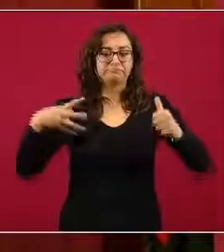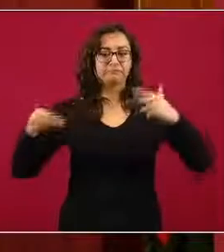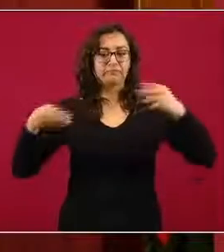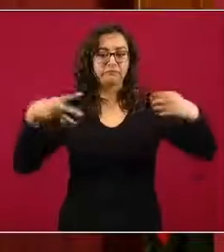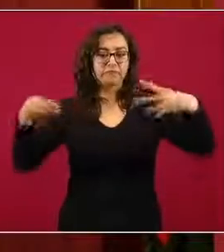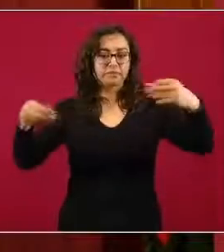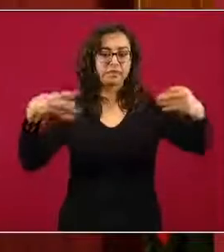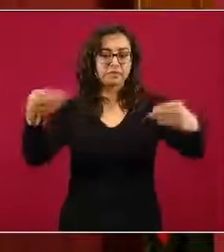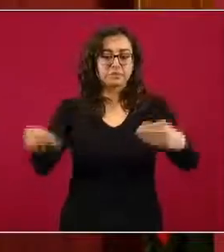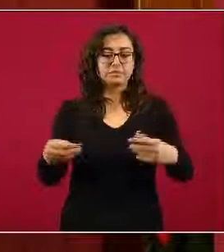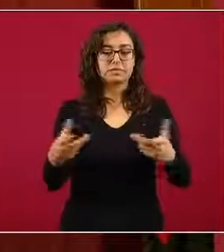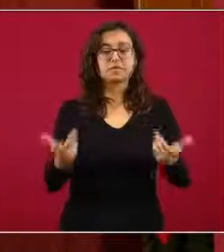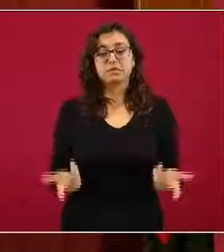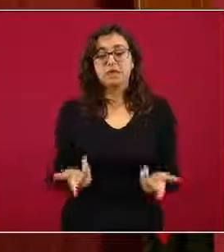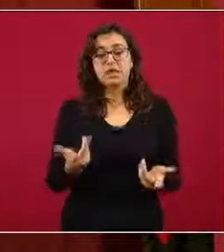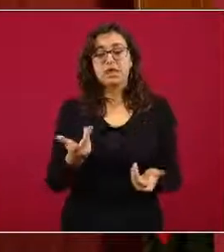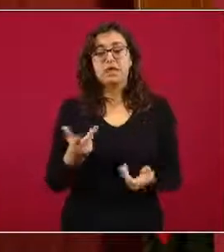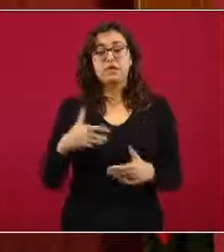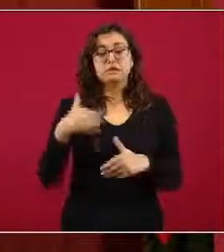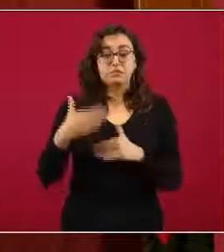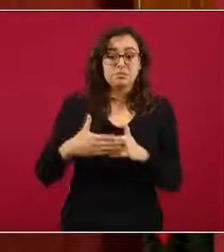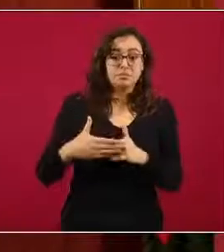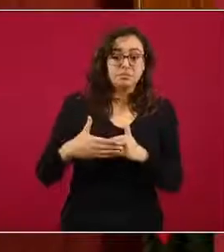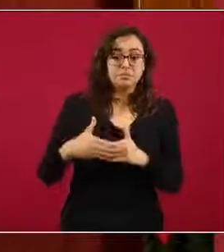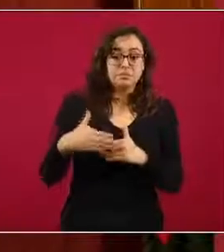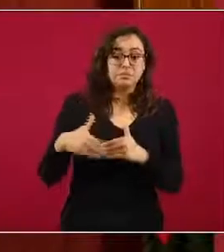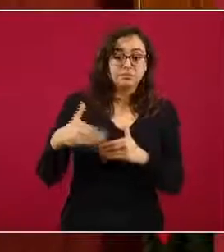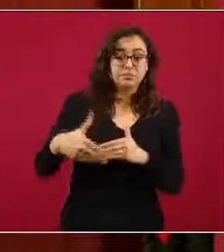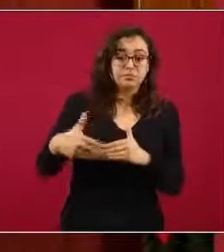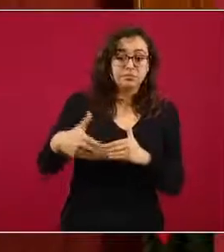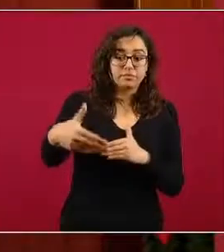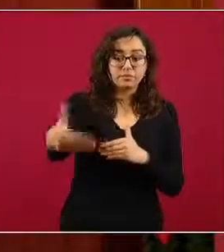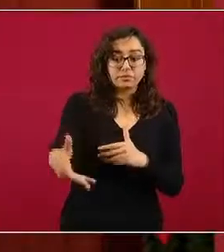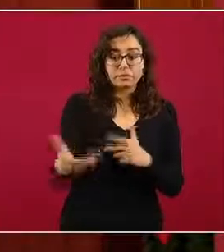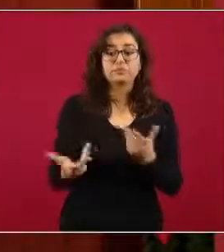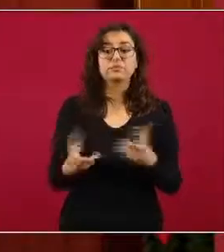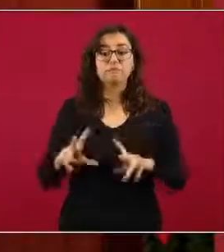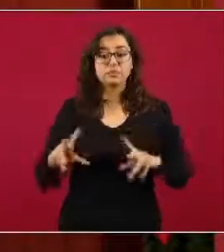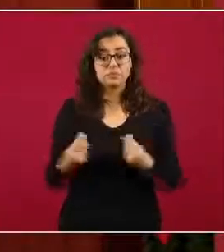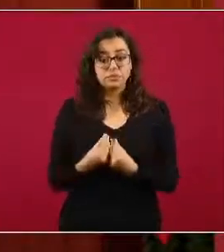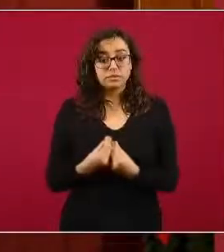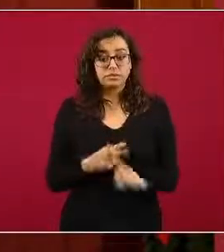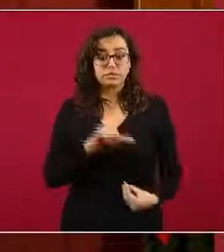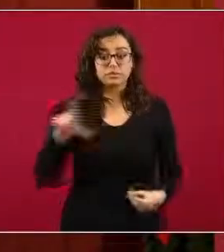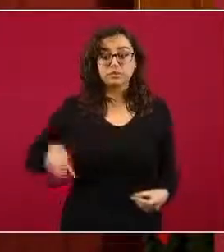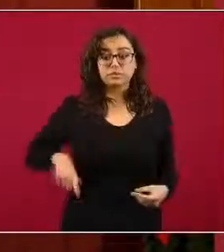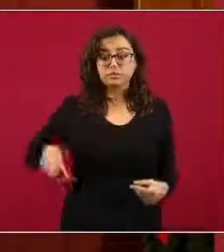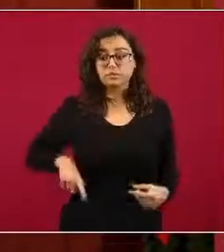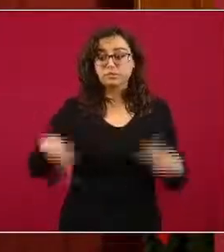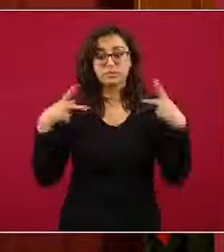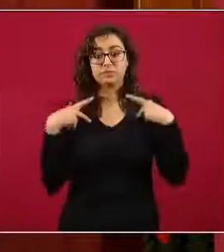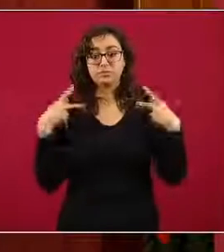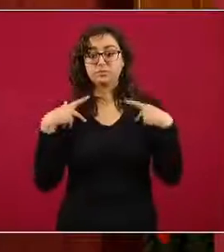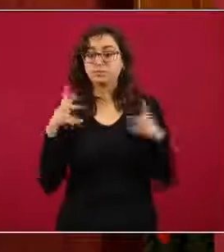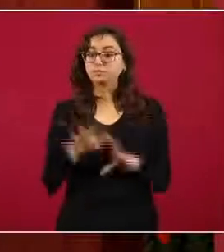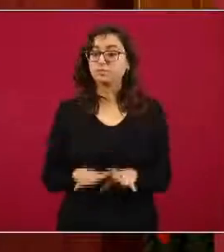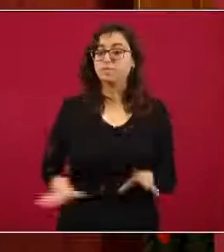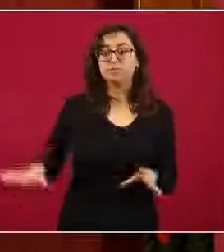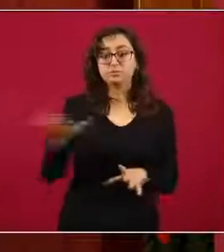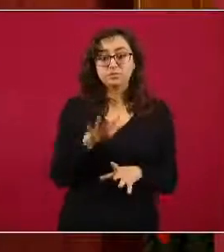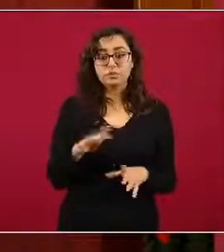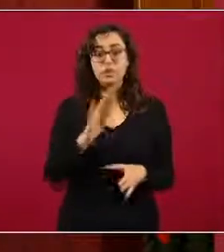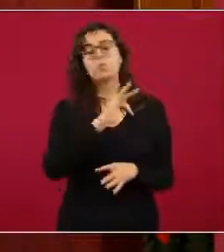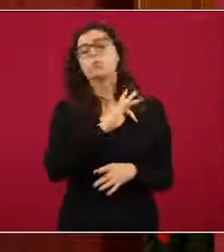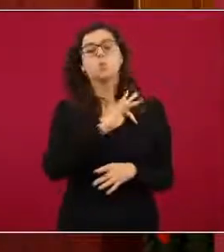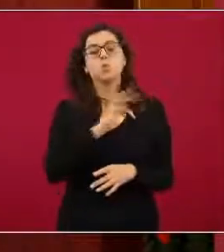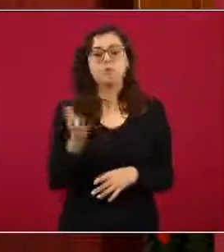mucho dependerá de lo que en los siguientes días, de manera conjunta, gobierno y sociedad, podamos realizar